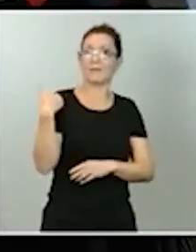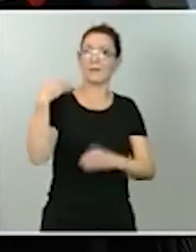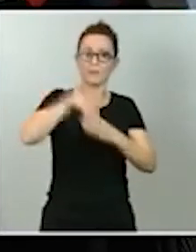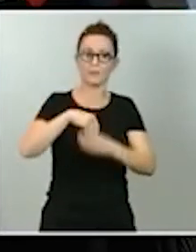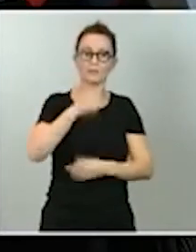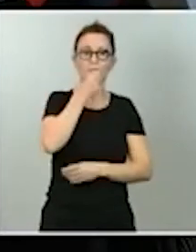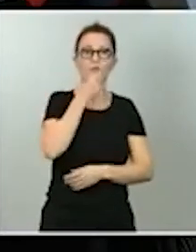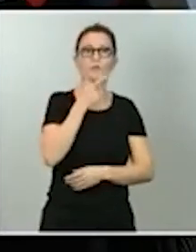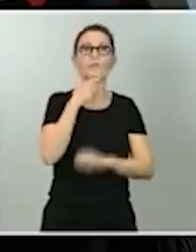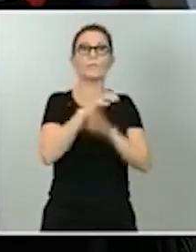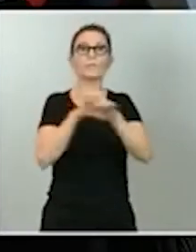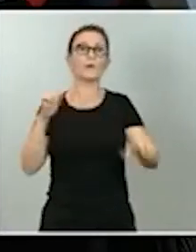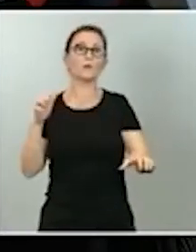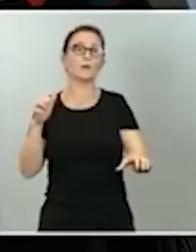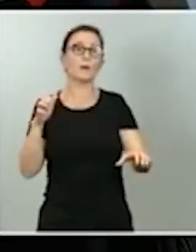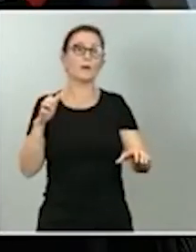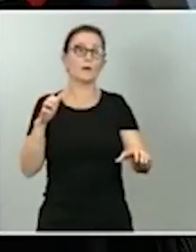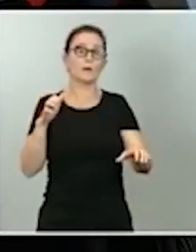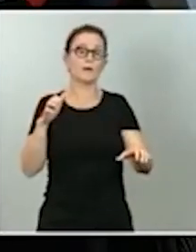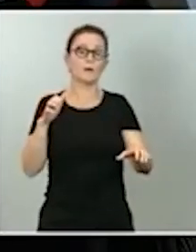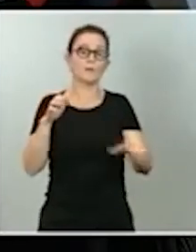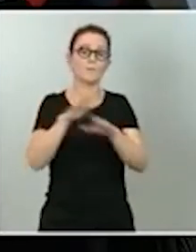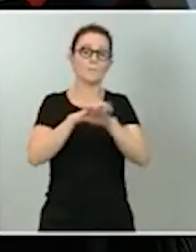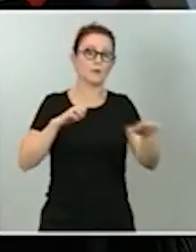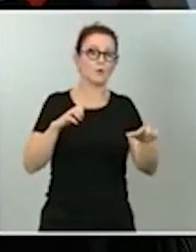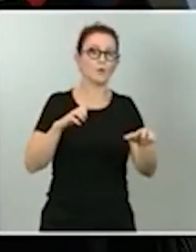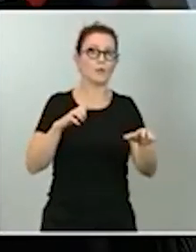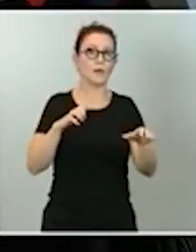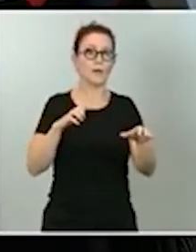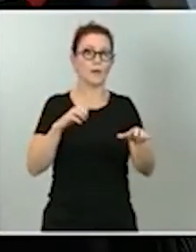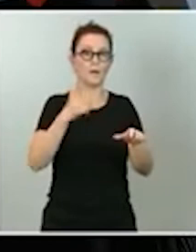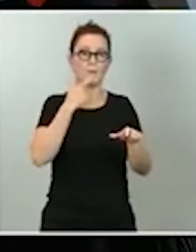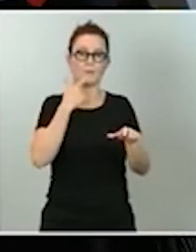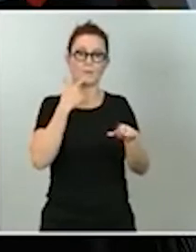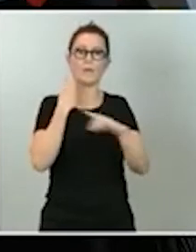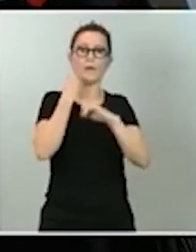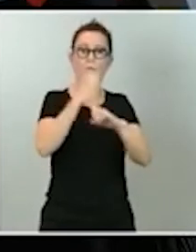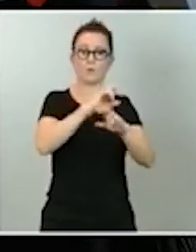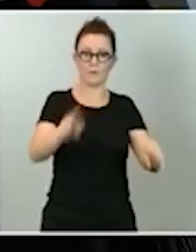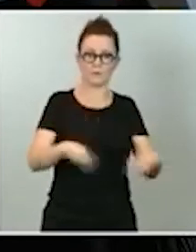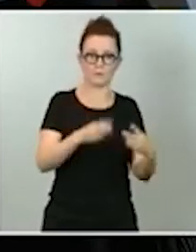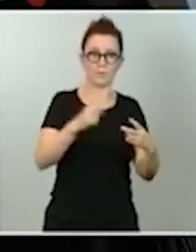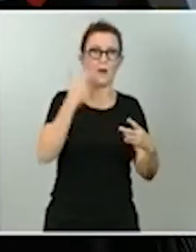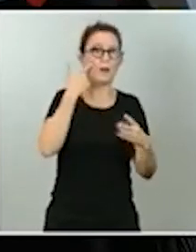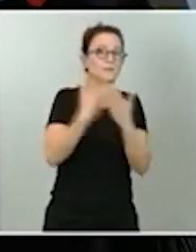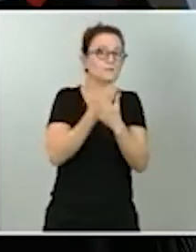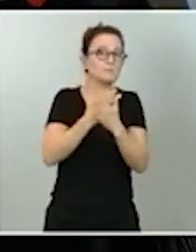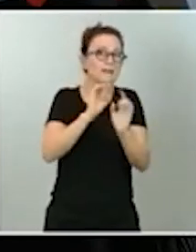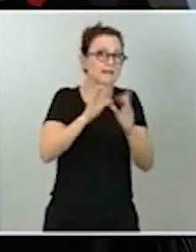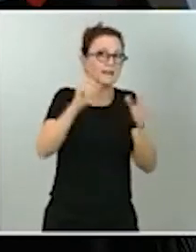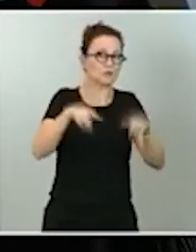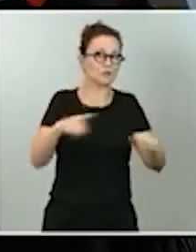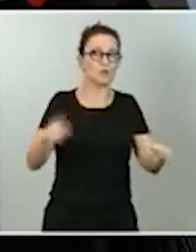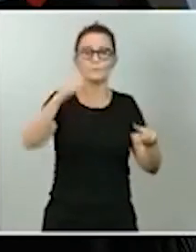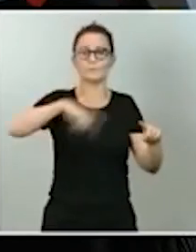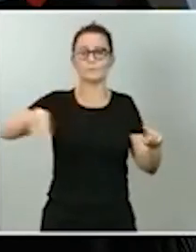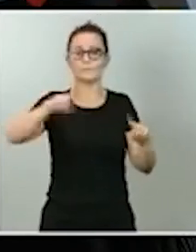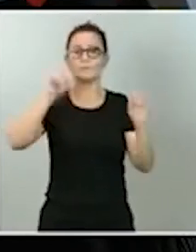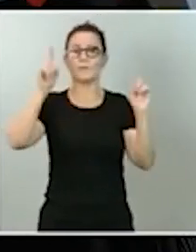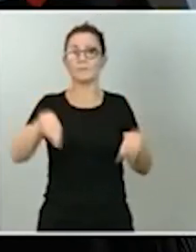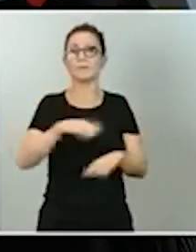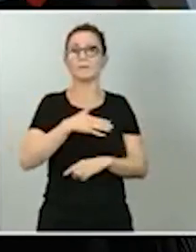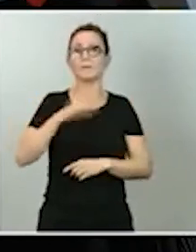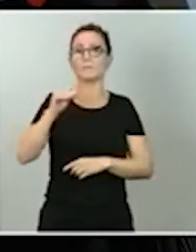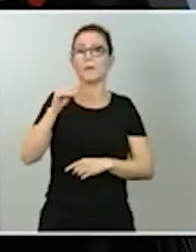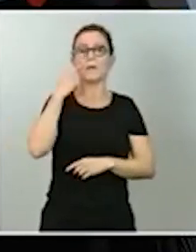en torno a esa reforma. Aclarar este punto. Y si ustedes se plantearían también algún otro cambio legal